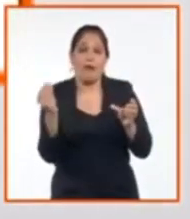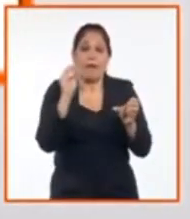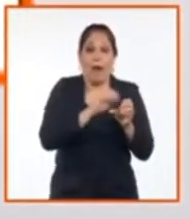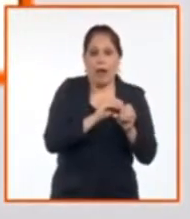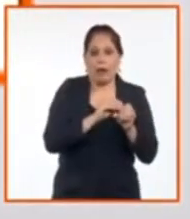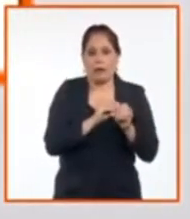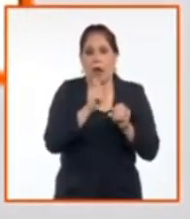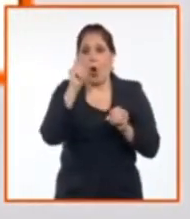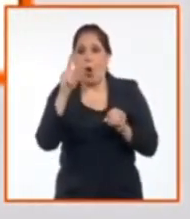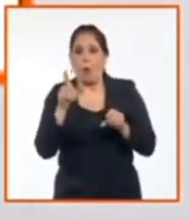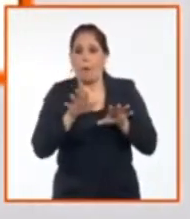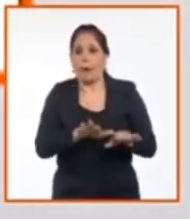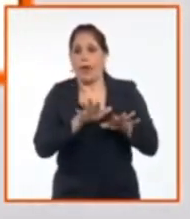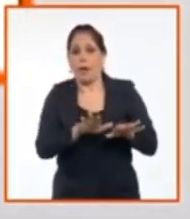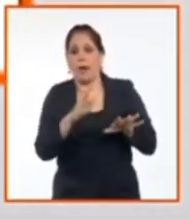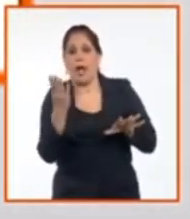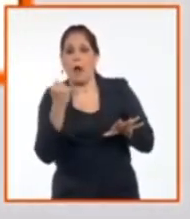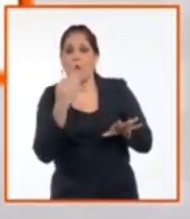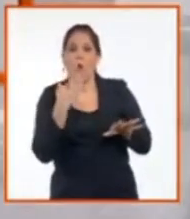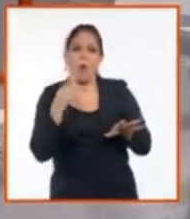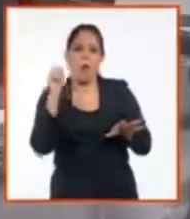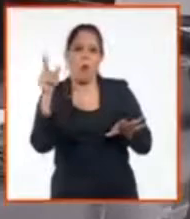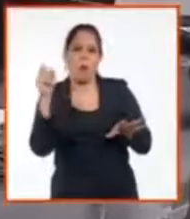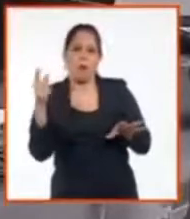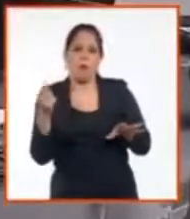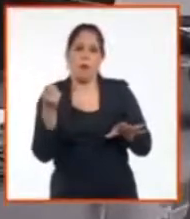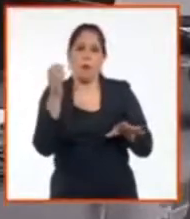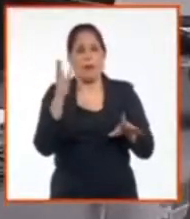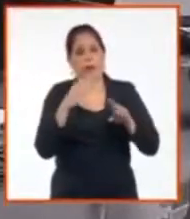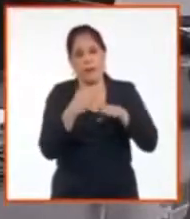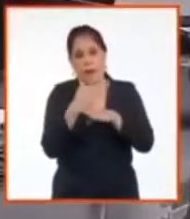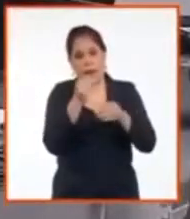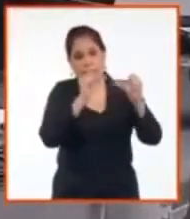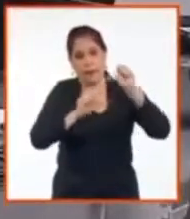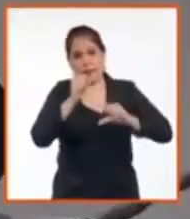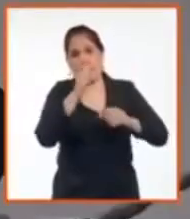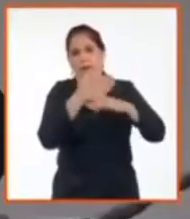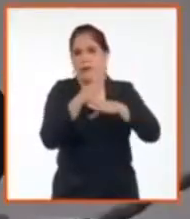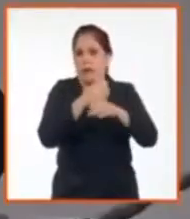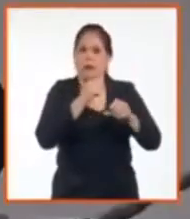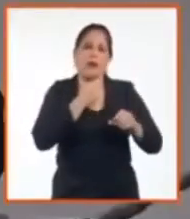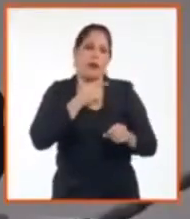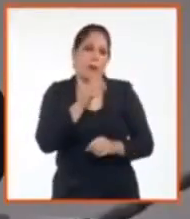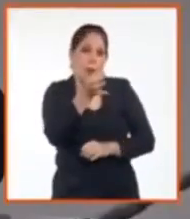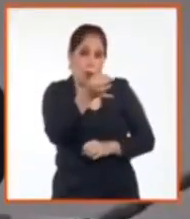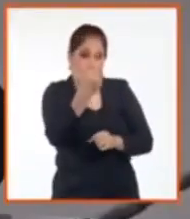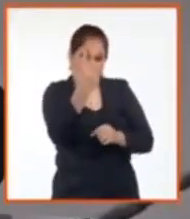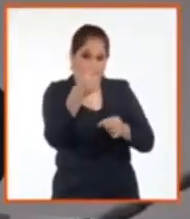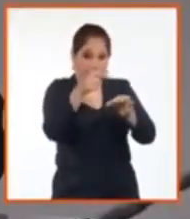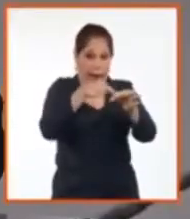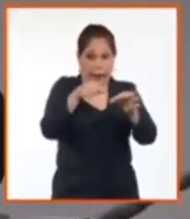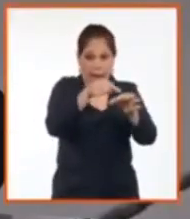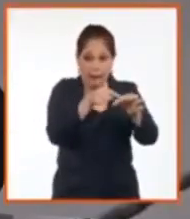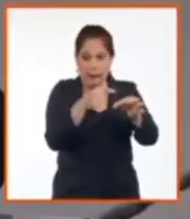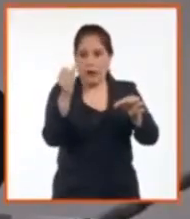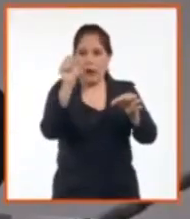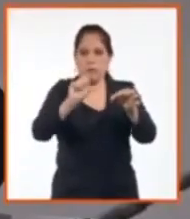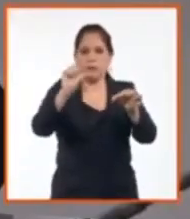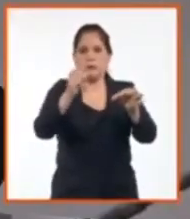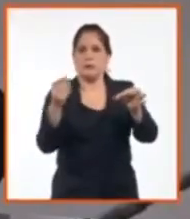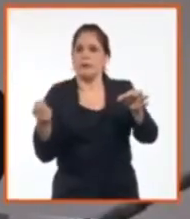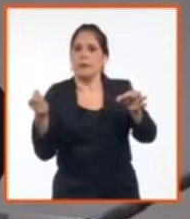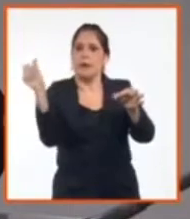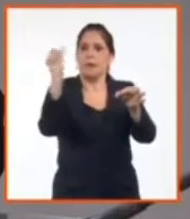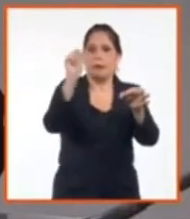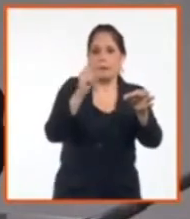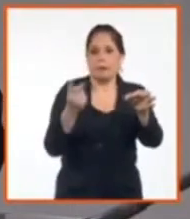medicamento de estos, Eduardo, lleva varios tipos de materias primas, ¿no? Sí, sí. Hay medicamentos que utilizan, después Aralcón